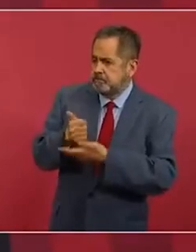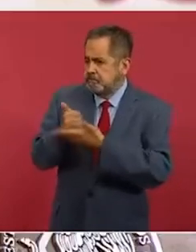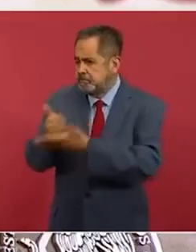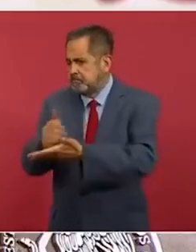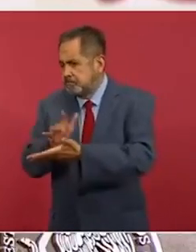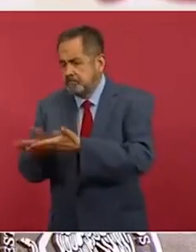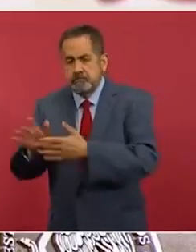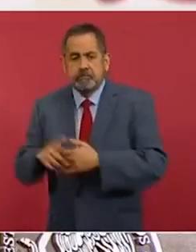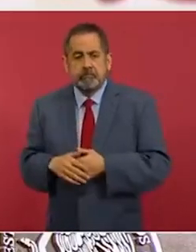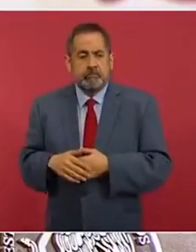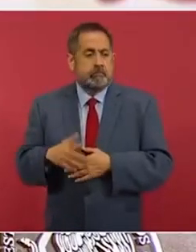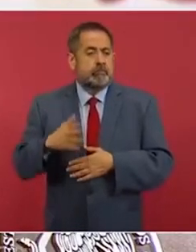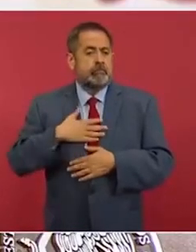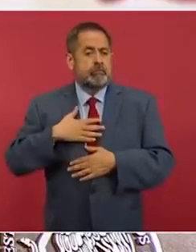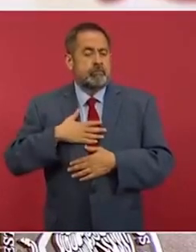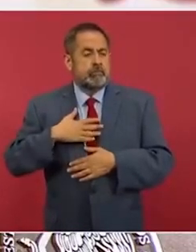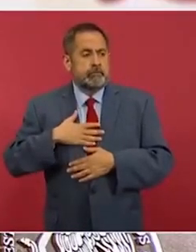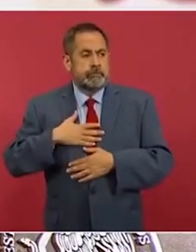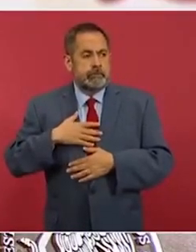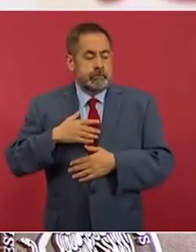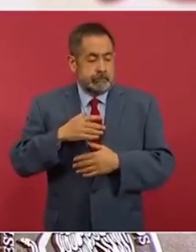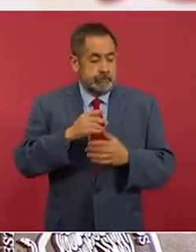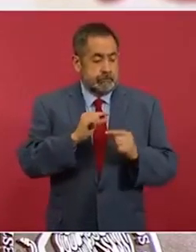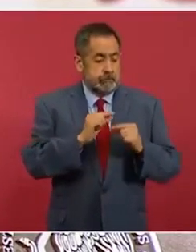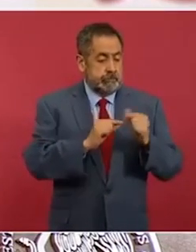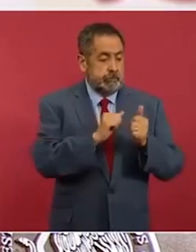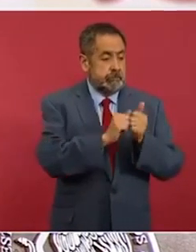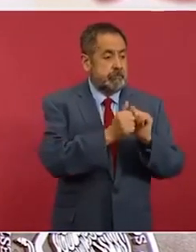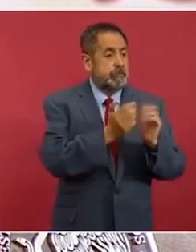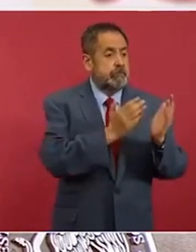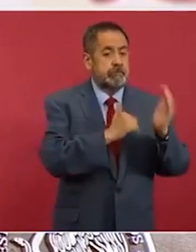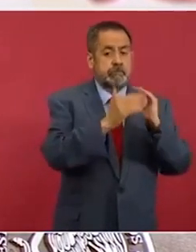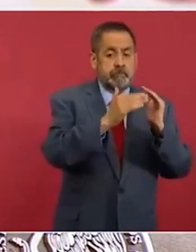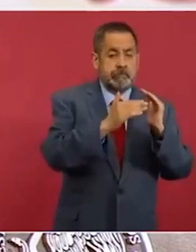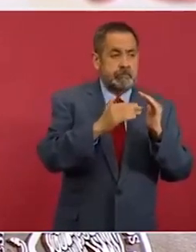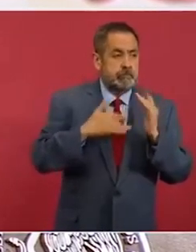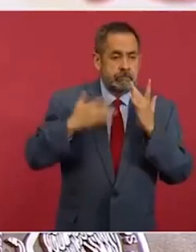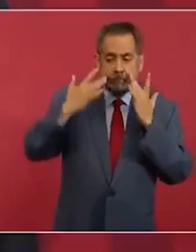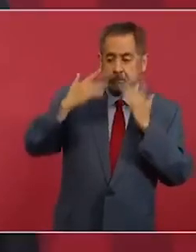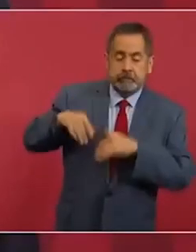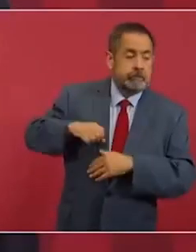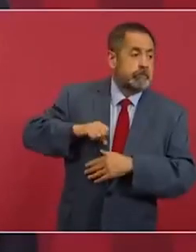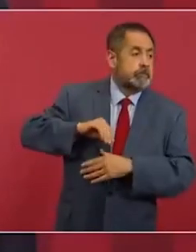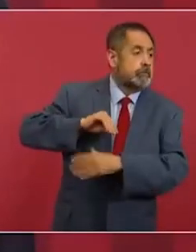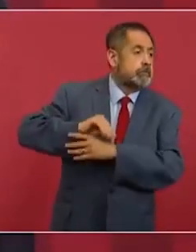renegaron de su origen, al contrario, se sienten orgullosos.